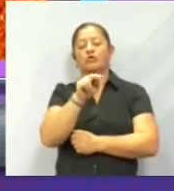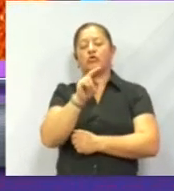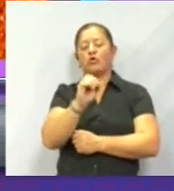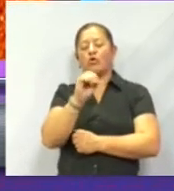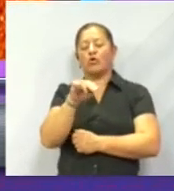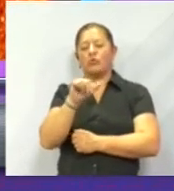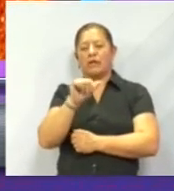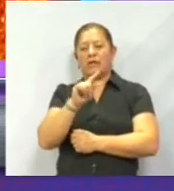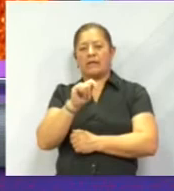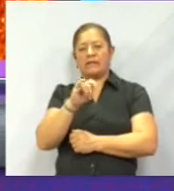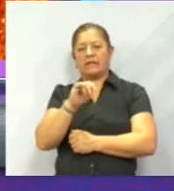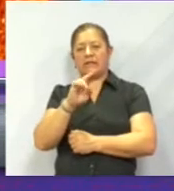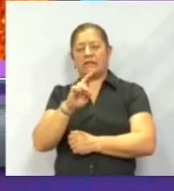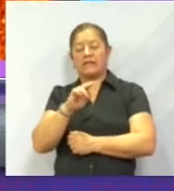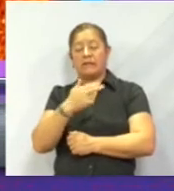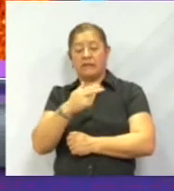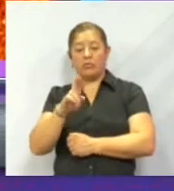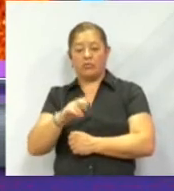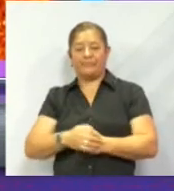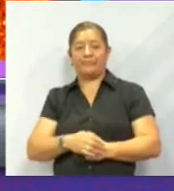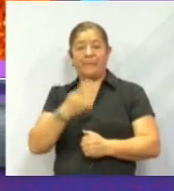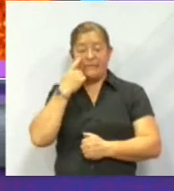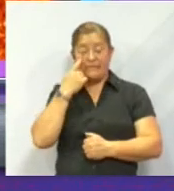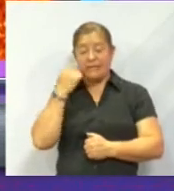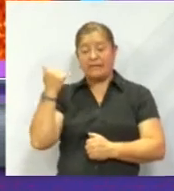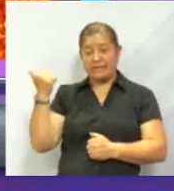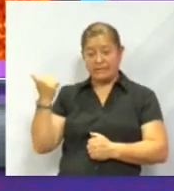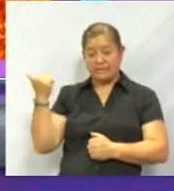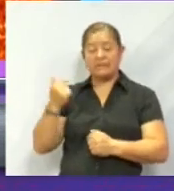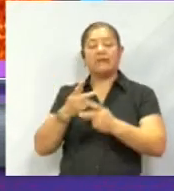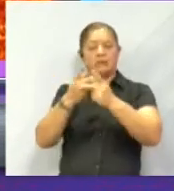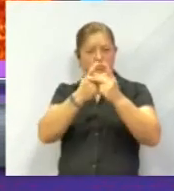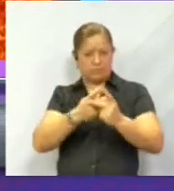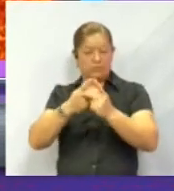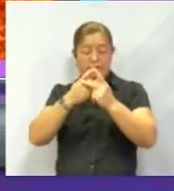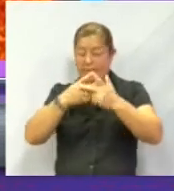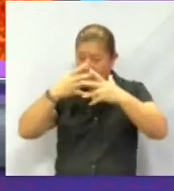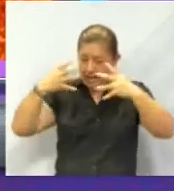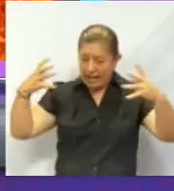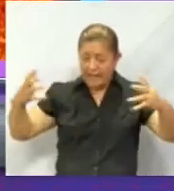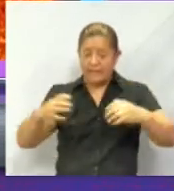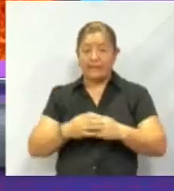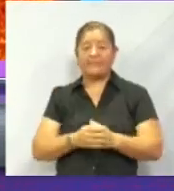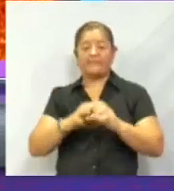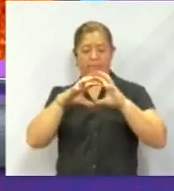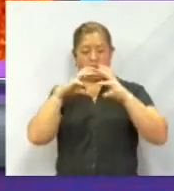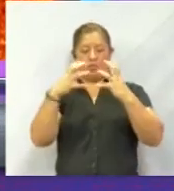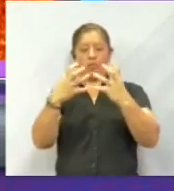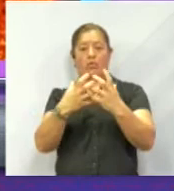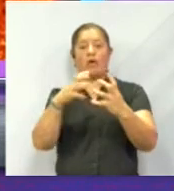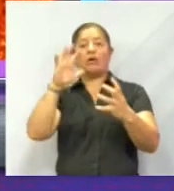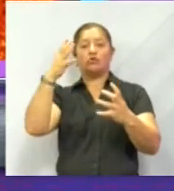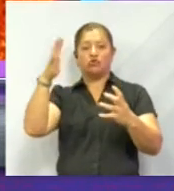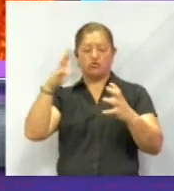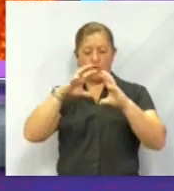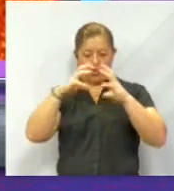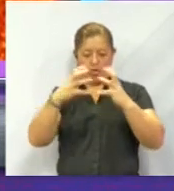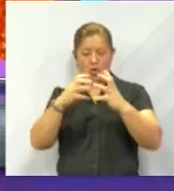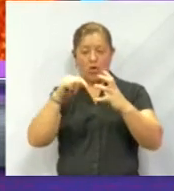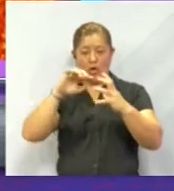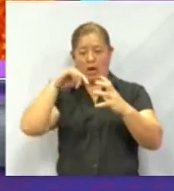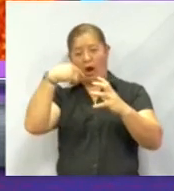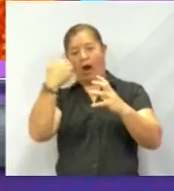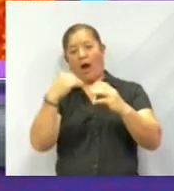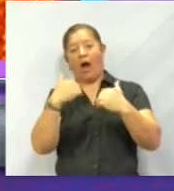esta estrella enorme, grande, fíjate, Viri, que en la parte de afuera del sol, puede llegar a tener hasta